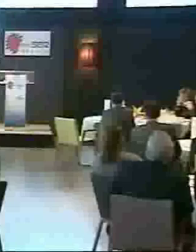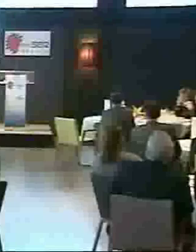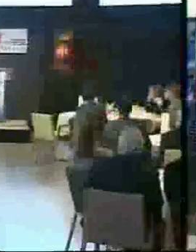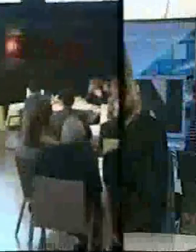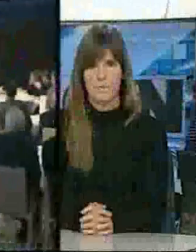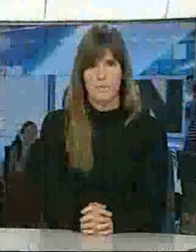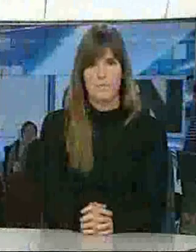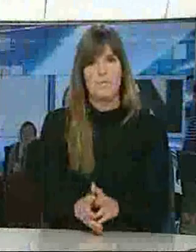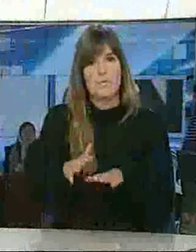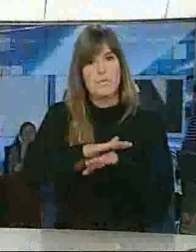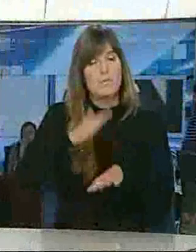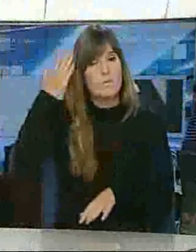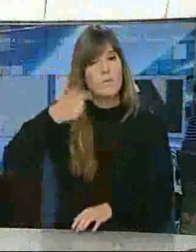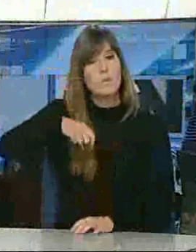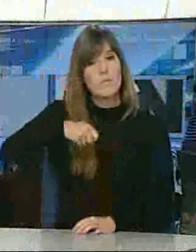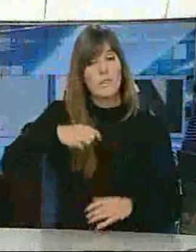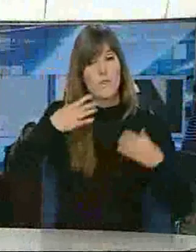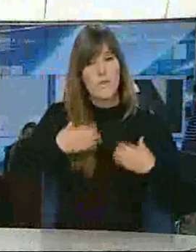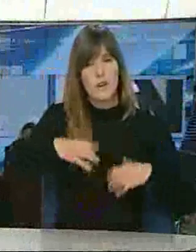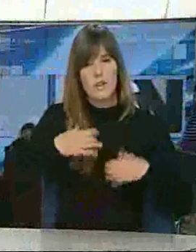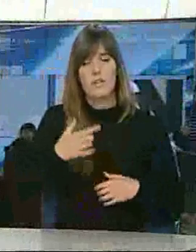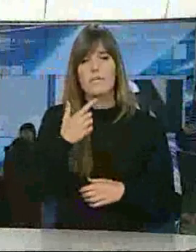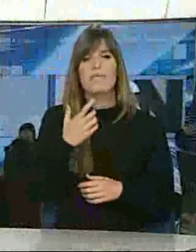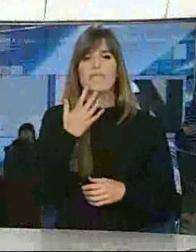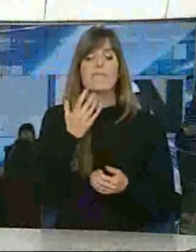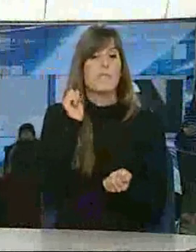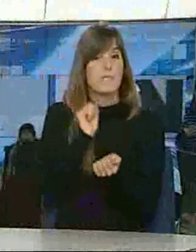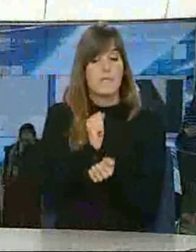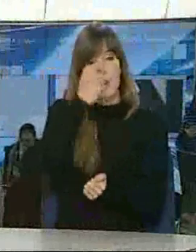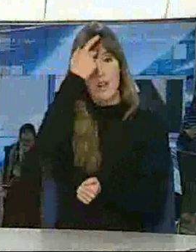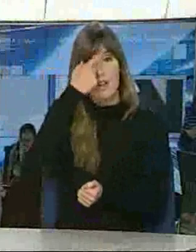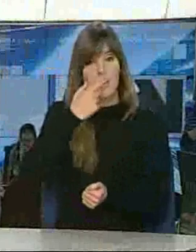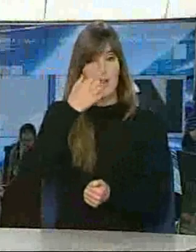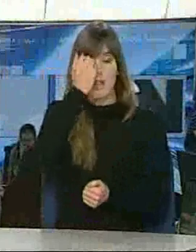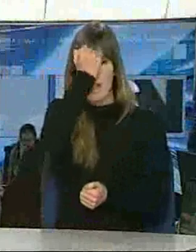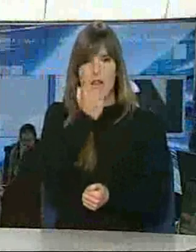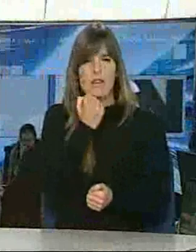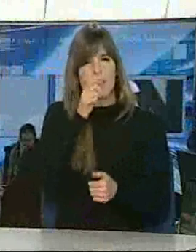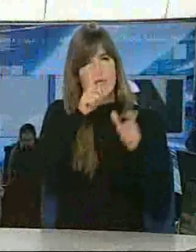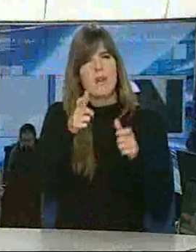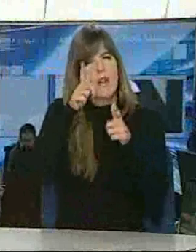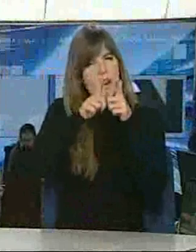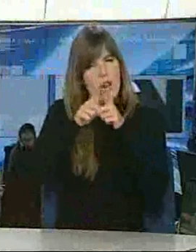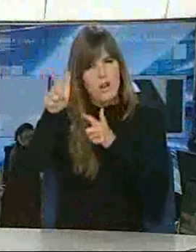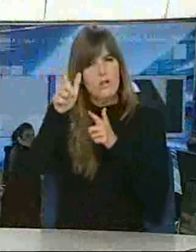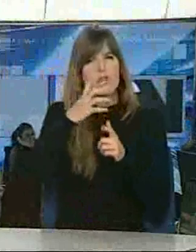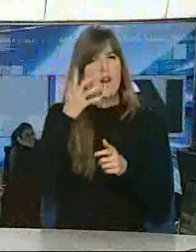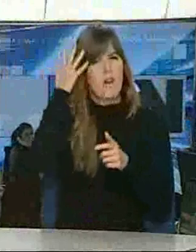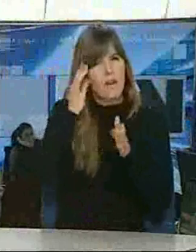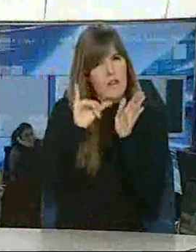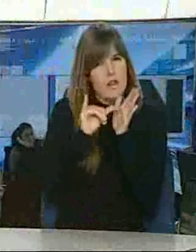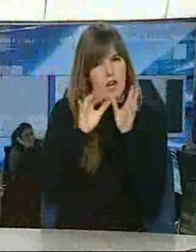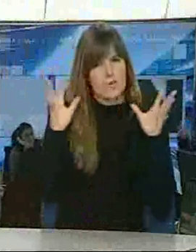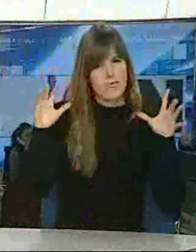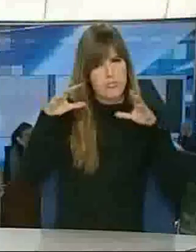La presidenta Yolanda Barcina no es partidaria del reagrupamiento de presos. Considera que la ley no debe hacer excepciones y ha recordado que la banda